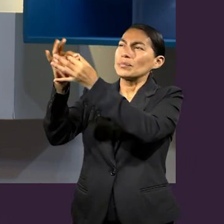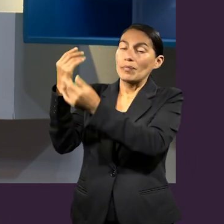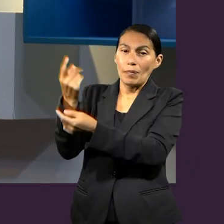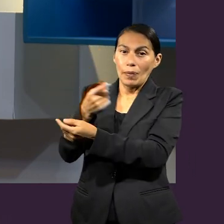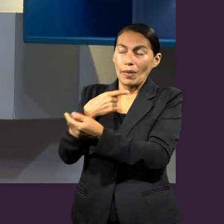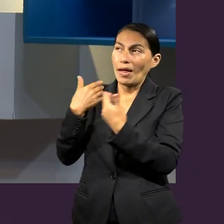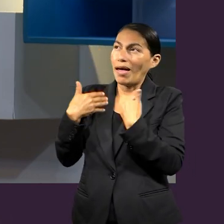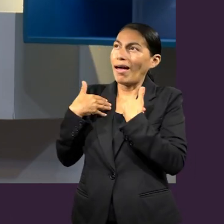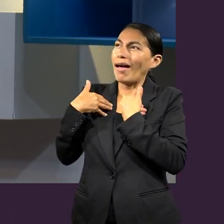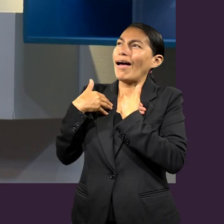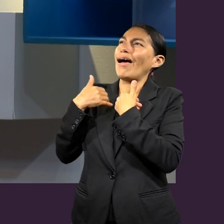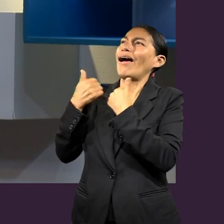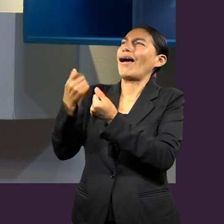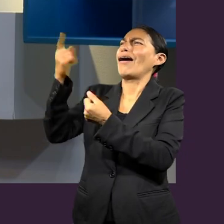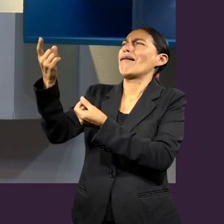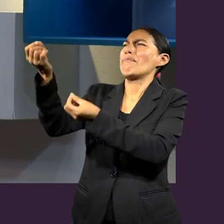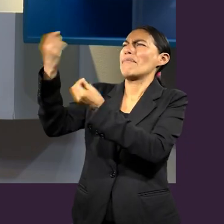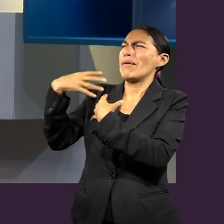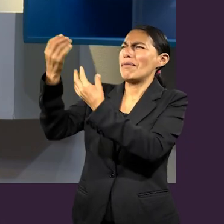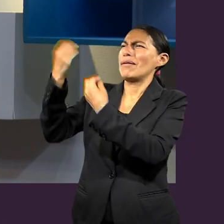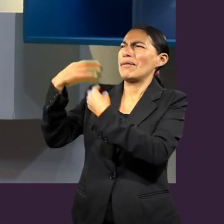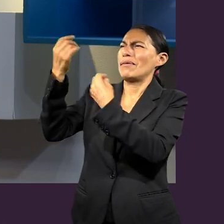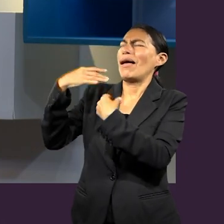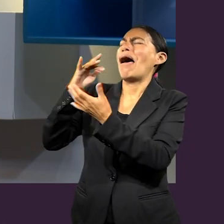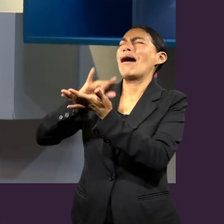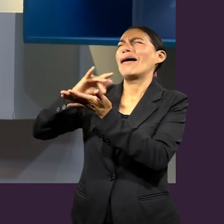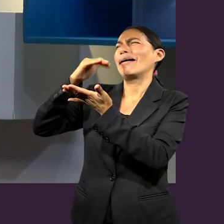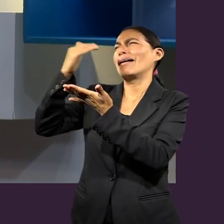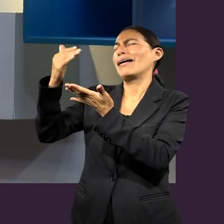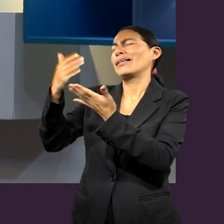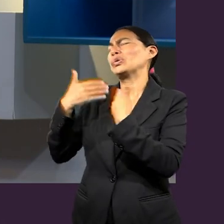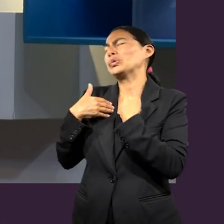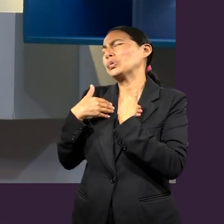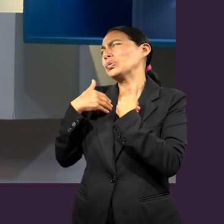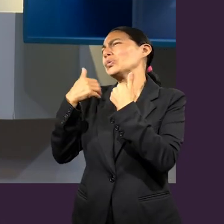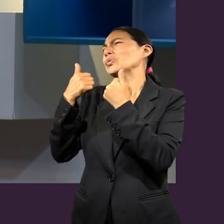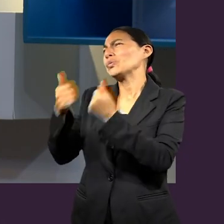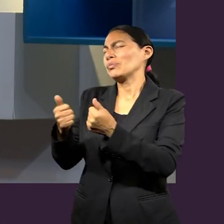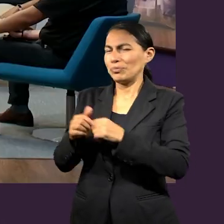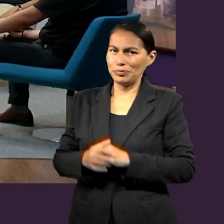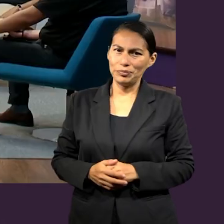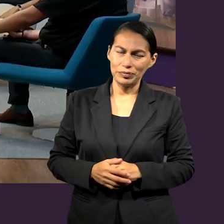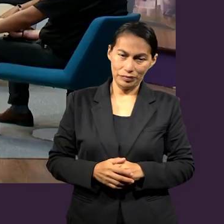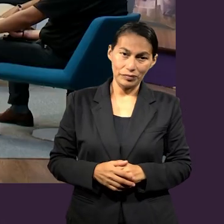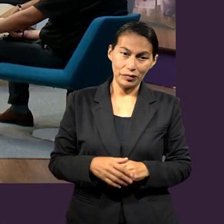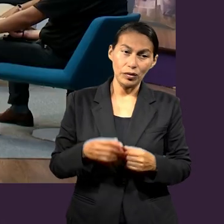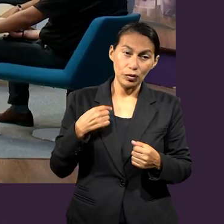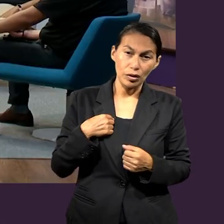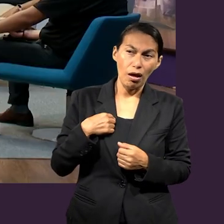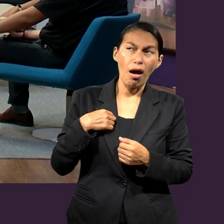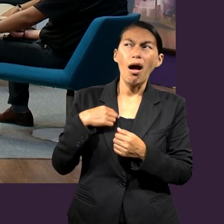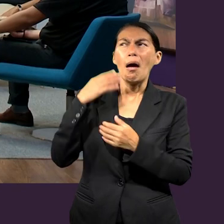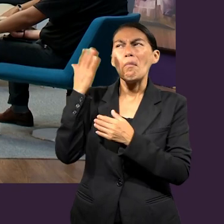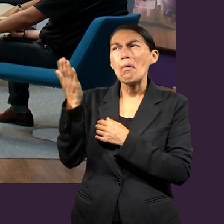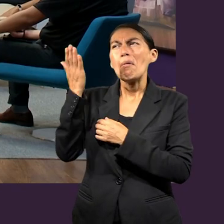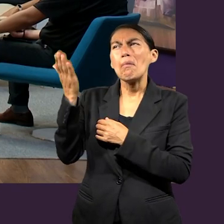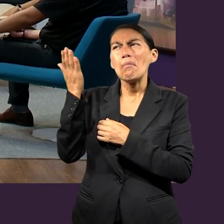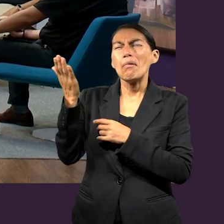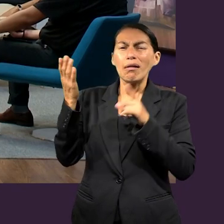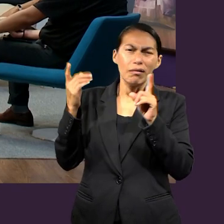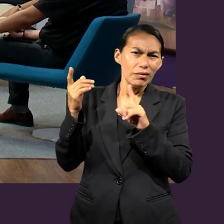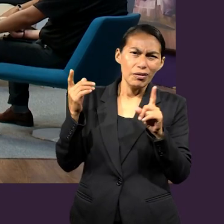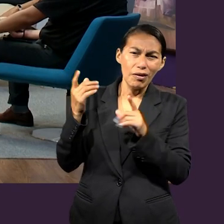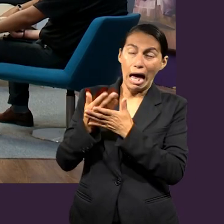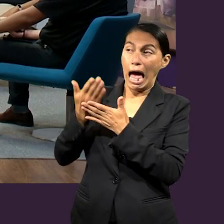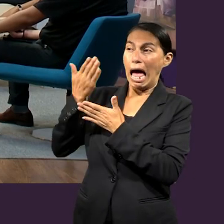conecta con Dios porque entendemos ya que Él ha hecho cosas por nosotros, no para que haga cosas por nosotros, sino es